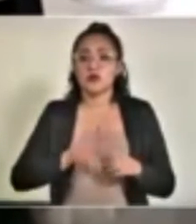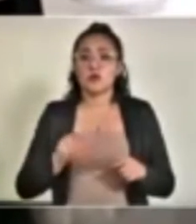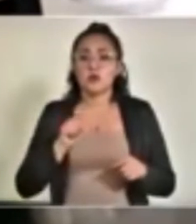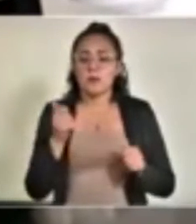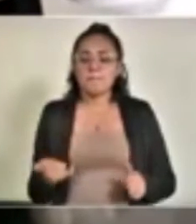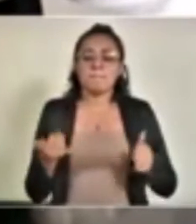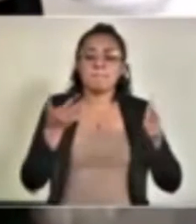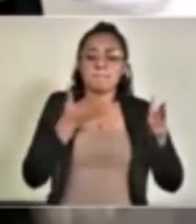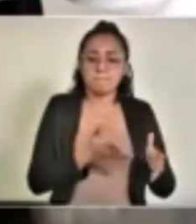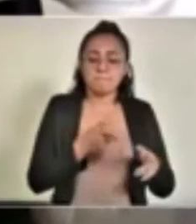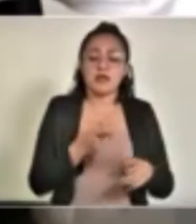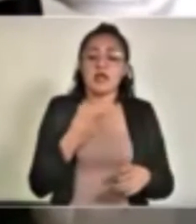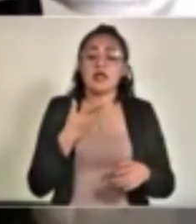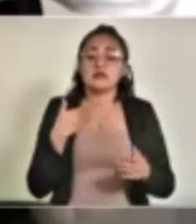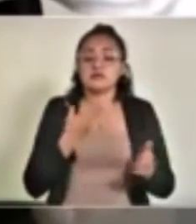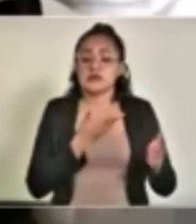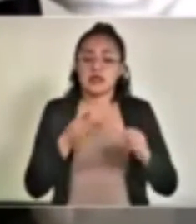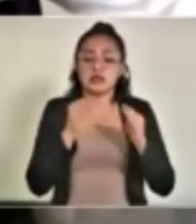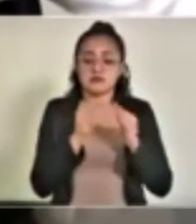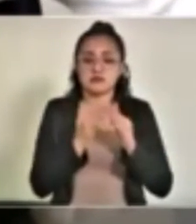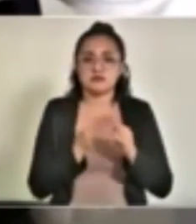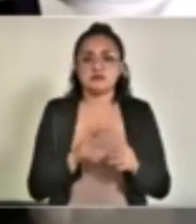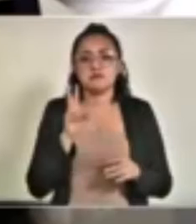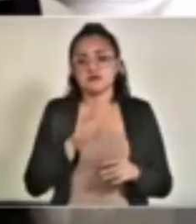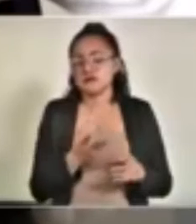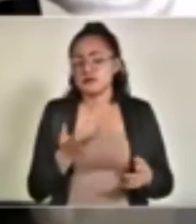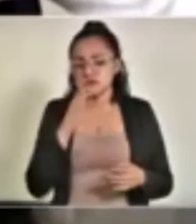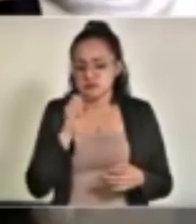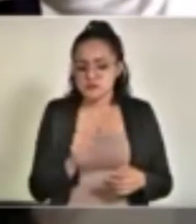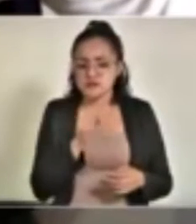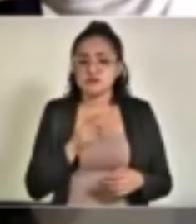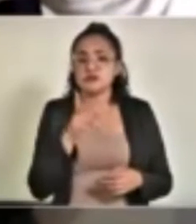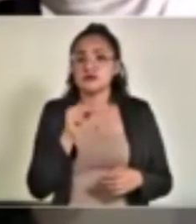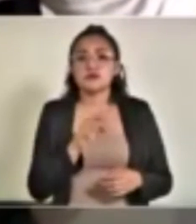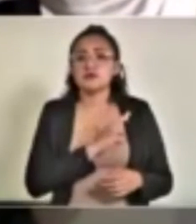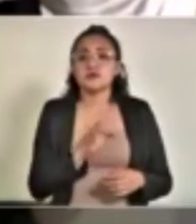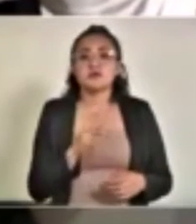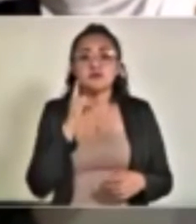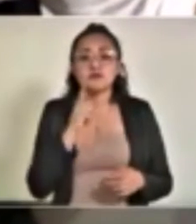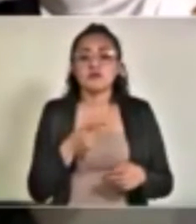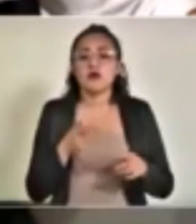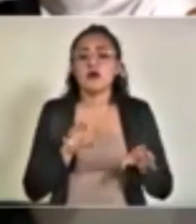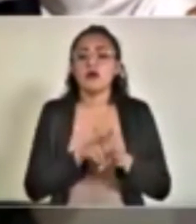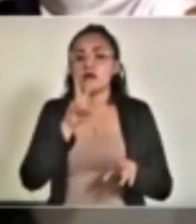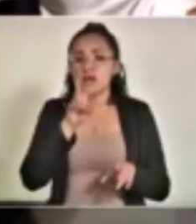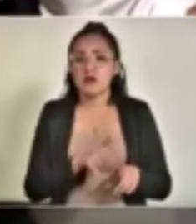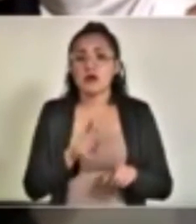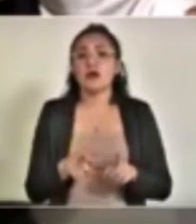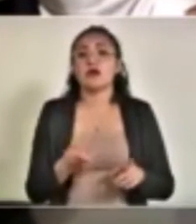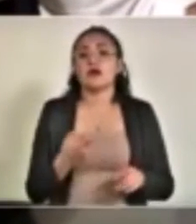cuando arribaron a los domicilios. Desafortunadamente en muchas de ellas ya no se pudo tomar muestra y demostrar si eran